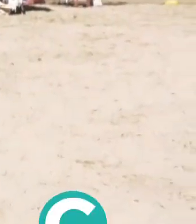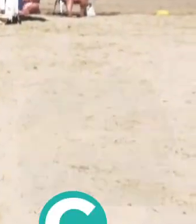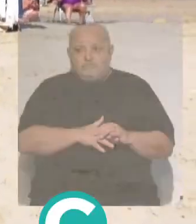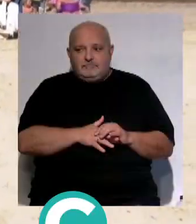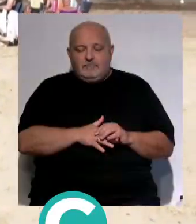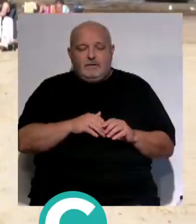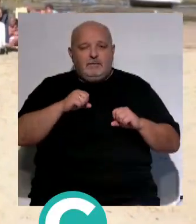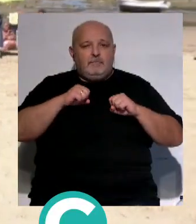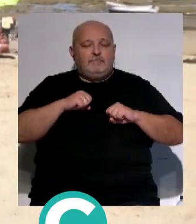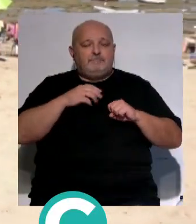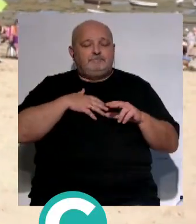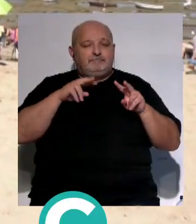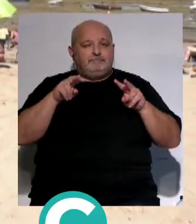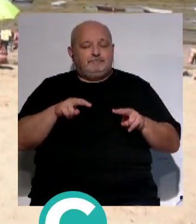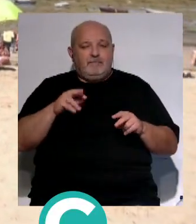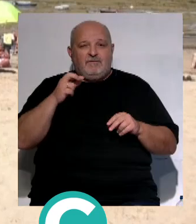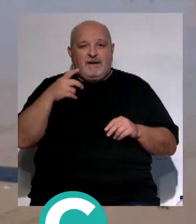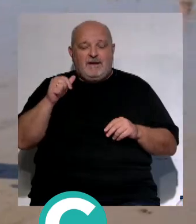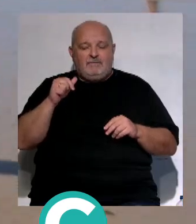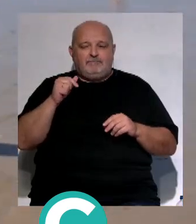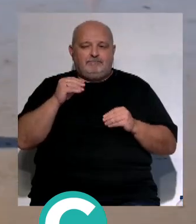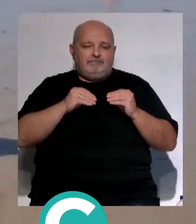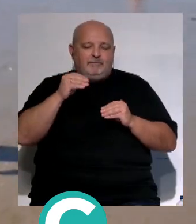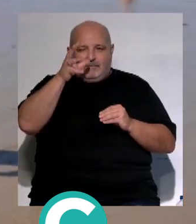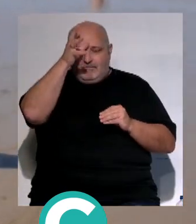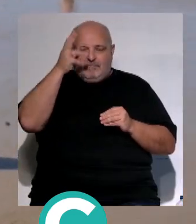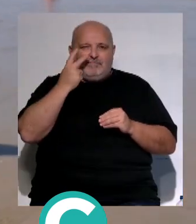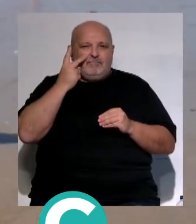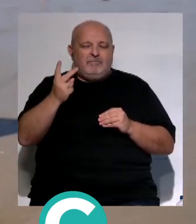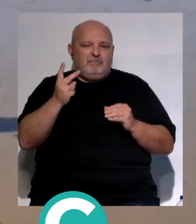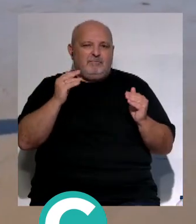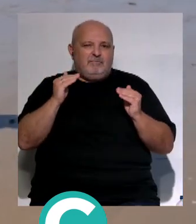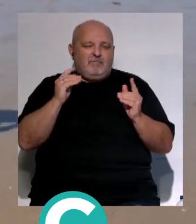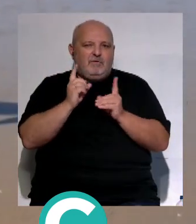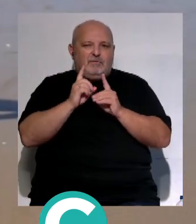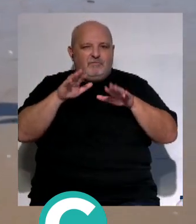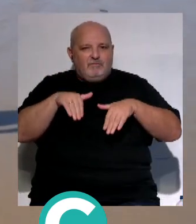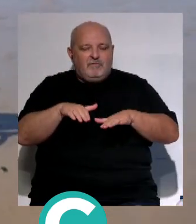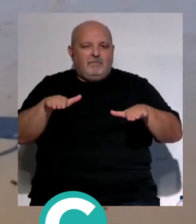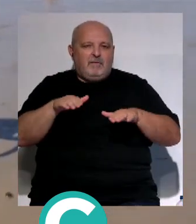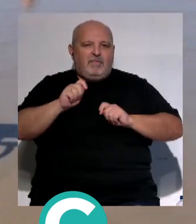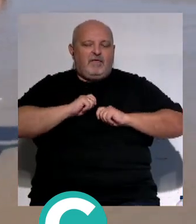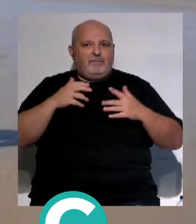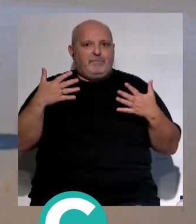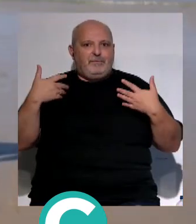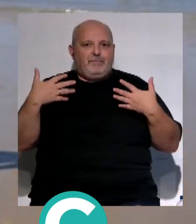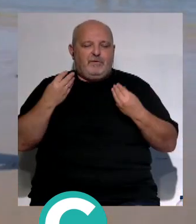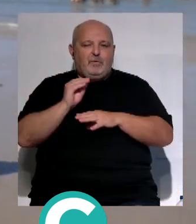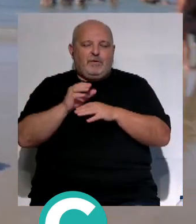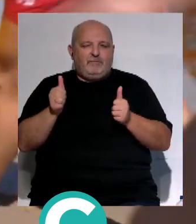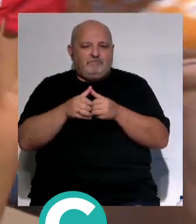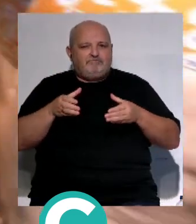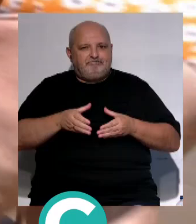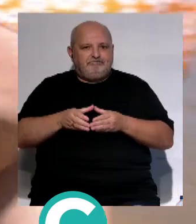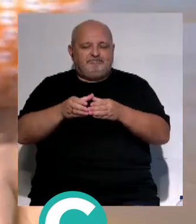Los mayores de la residencia Fragela combaten el calor con visitas periódicas a la playa de la Caleta junto a sus cuidadores.